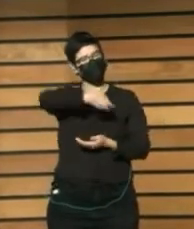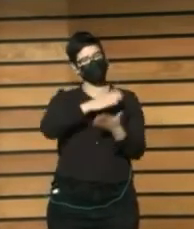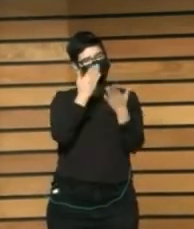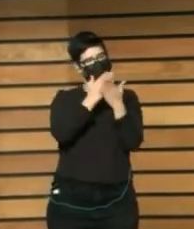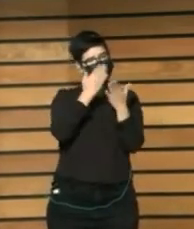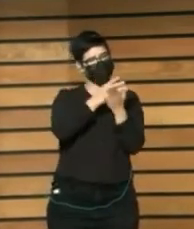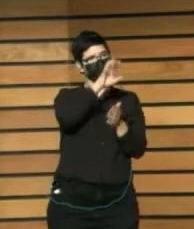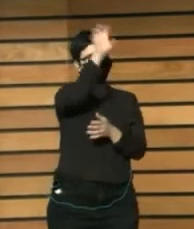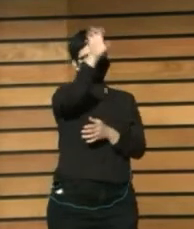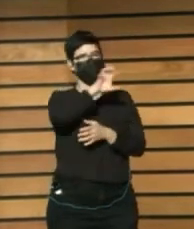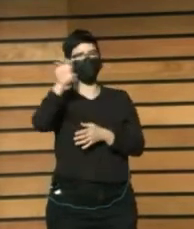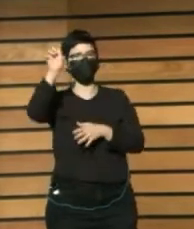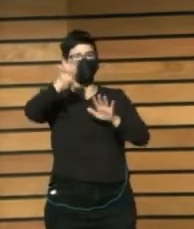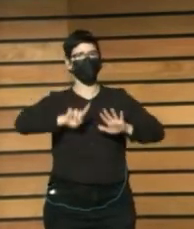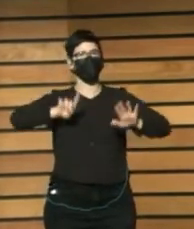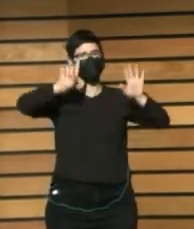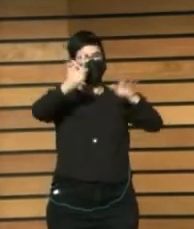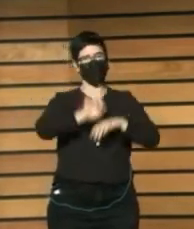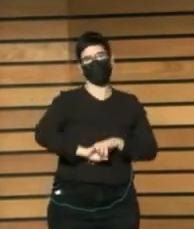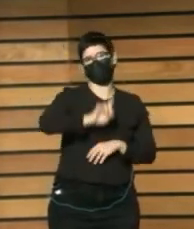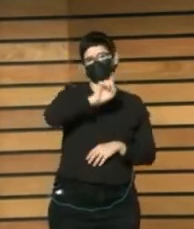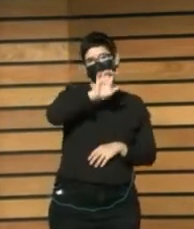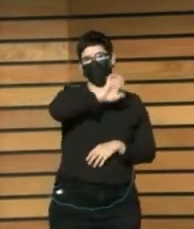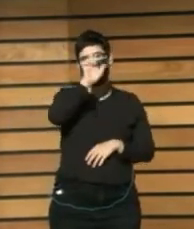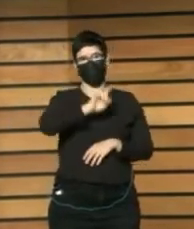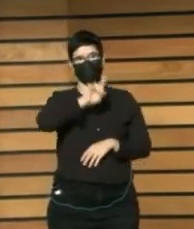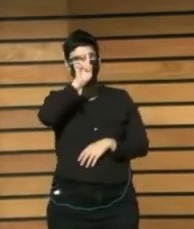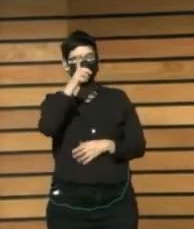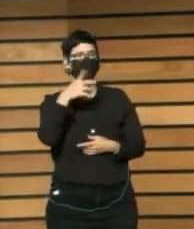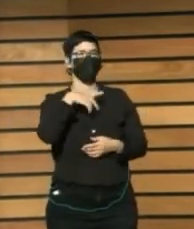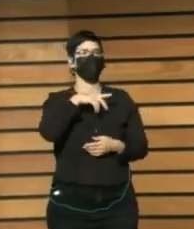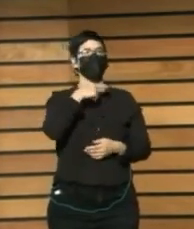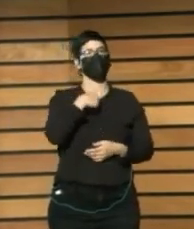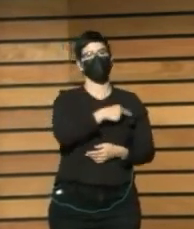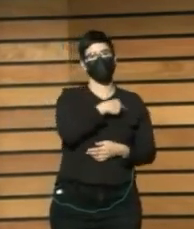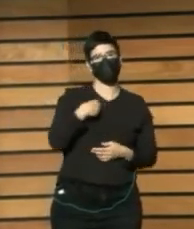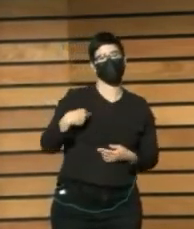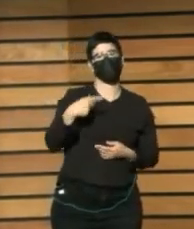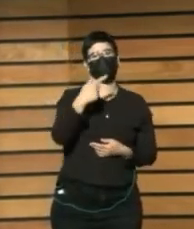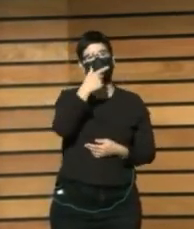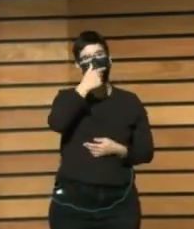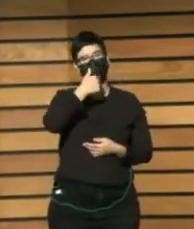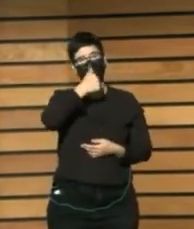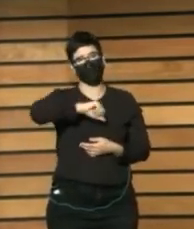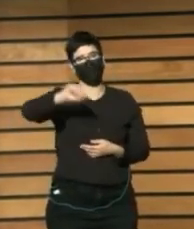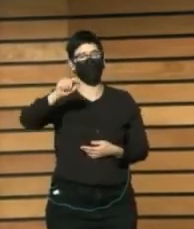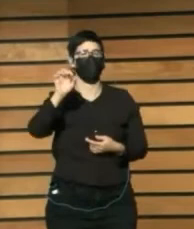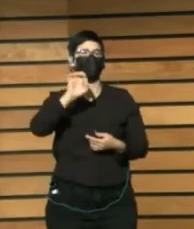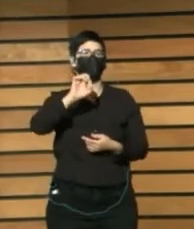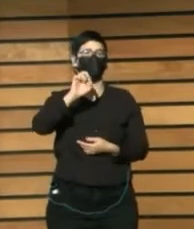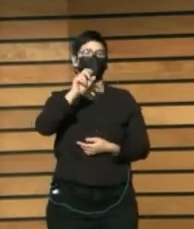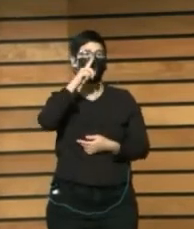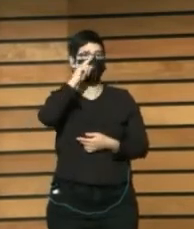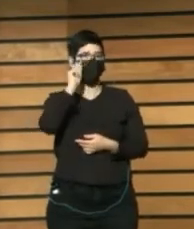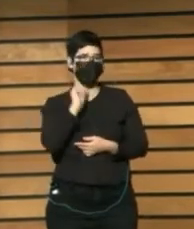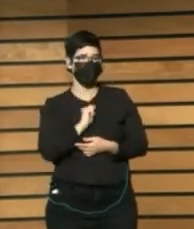Los países Escandinavos Noruega Suecia Finlandia Hungría Y Noruega